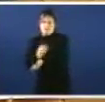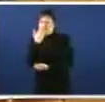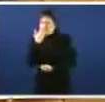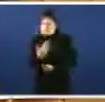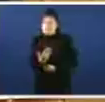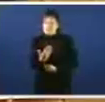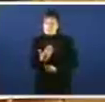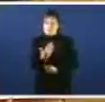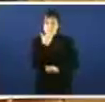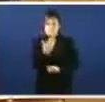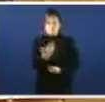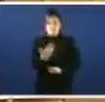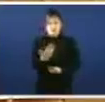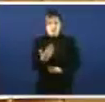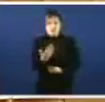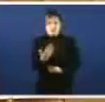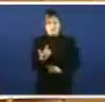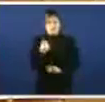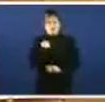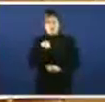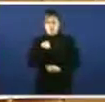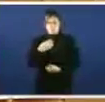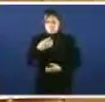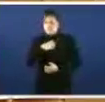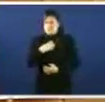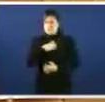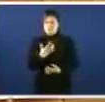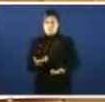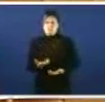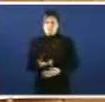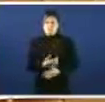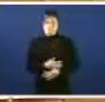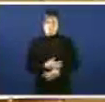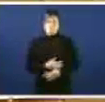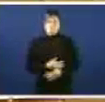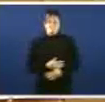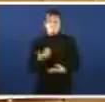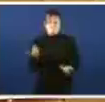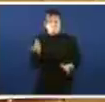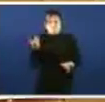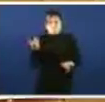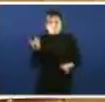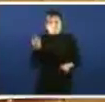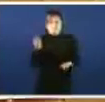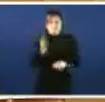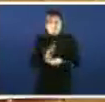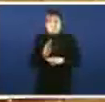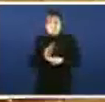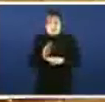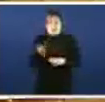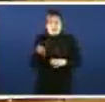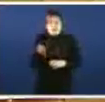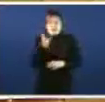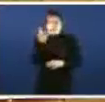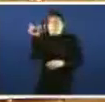franqueza absoluta non seria capaz de reprimirme entón cuidado cando alguén está